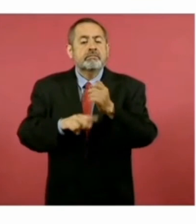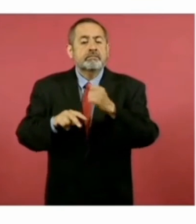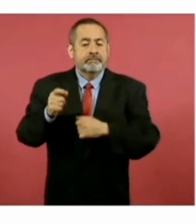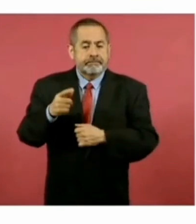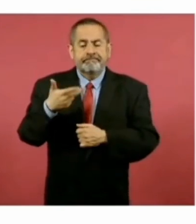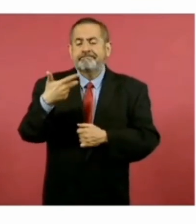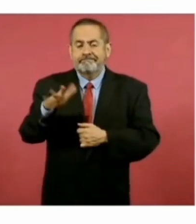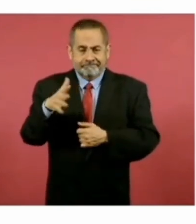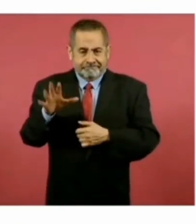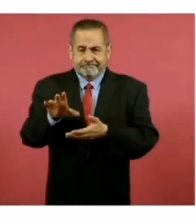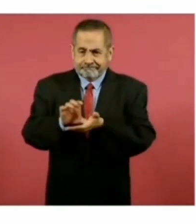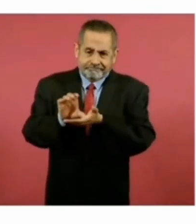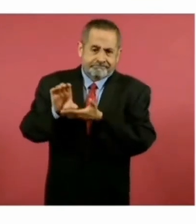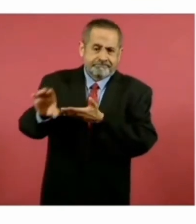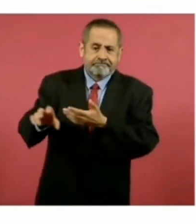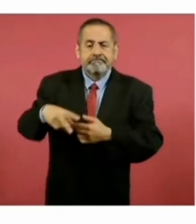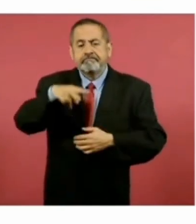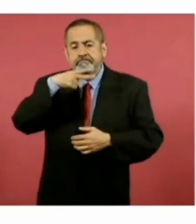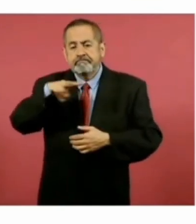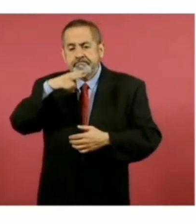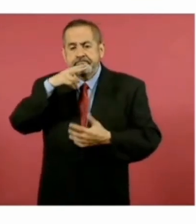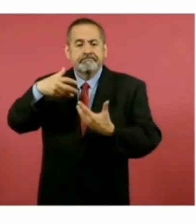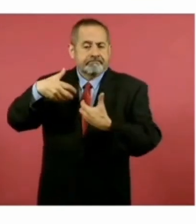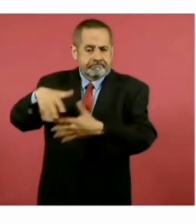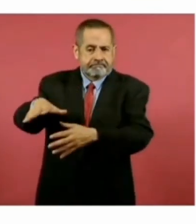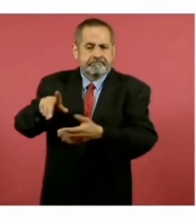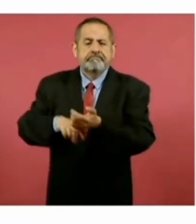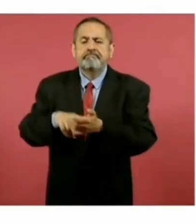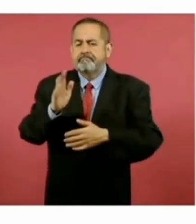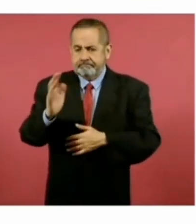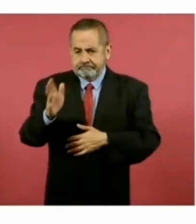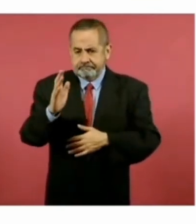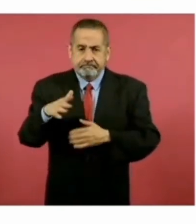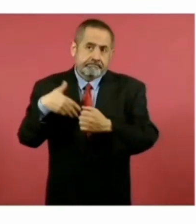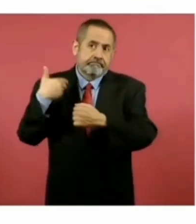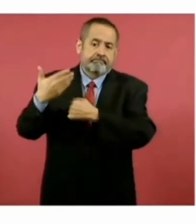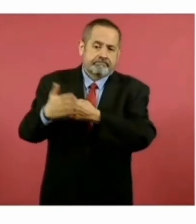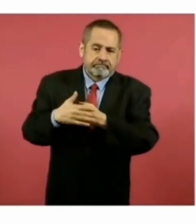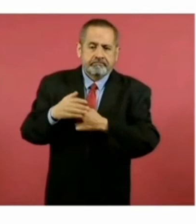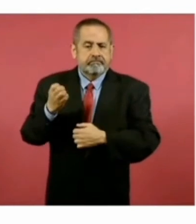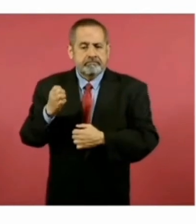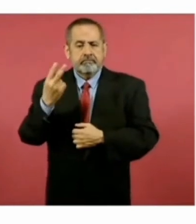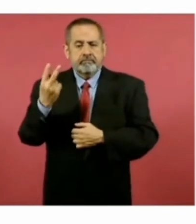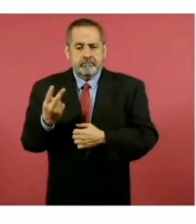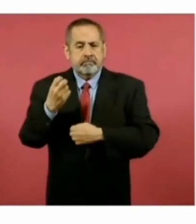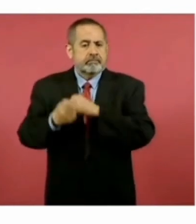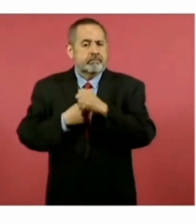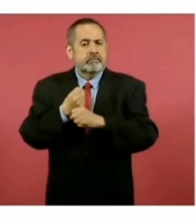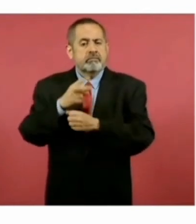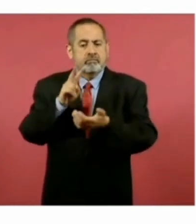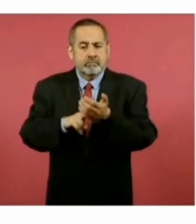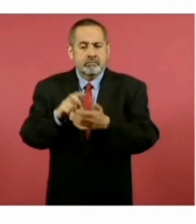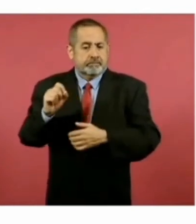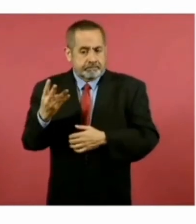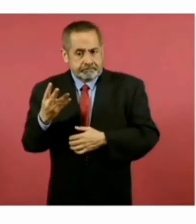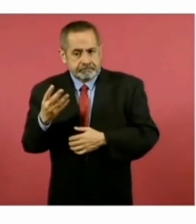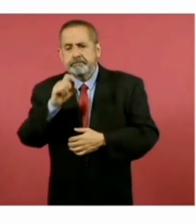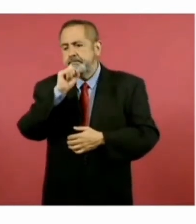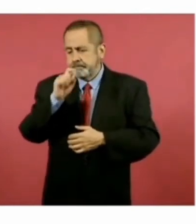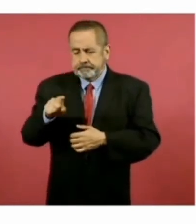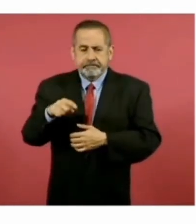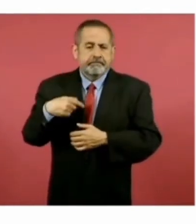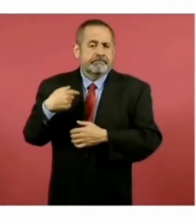pagó la primera parte del aguinaldo para sus derechohabientes y que el próximo 2 de enero de 2024 se realizará